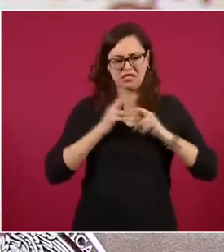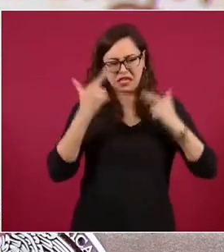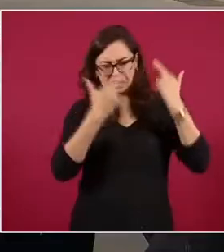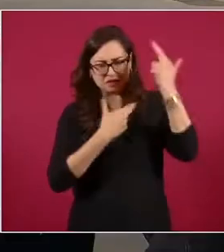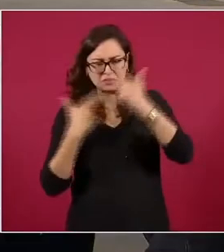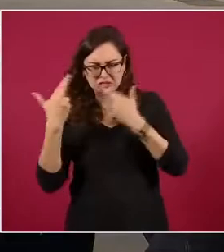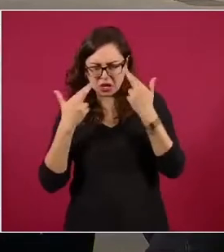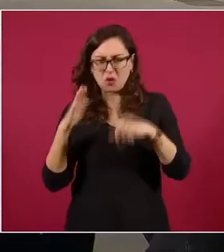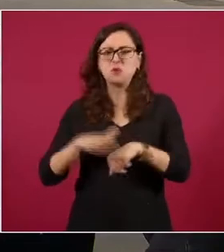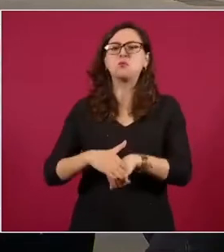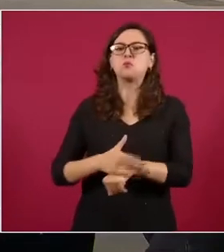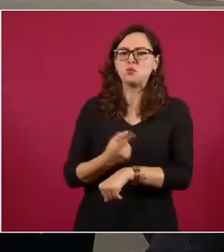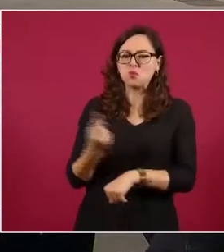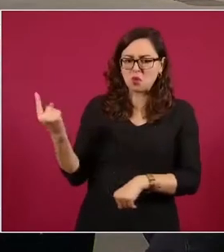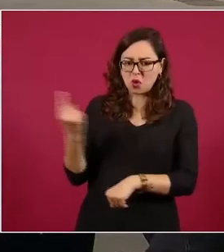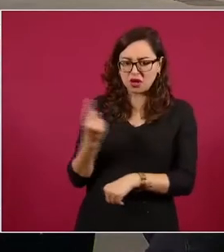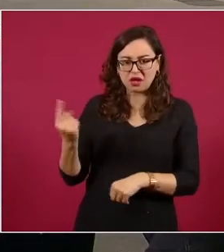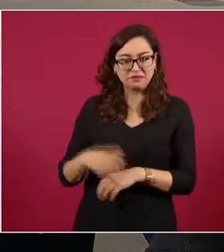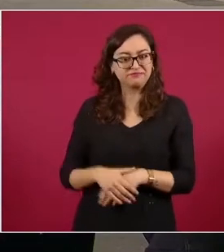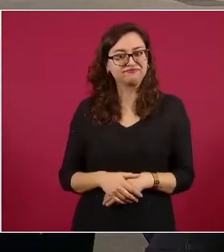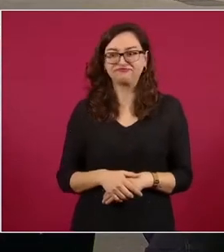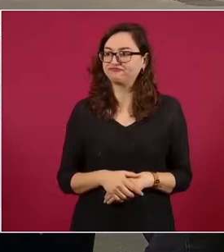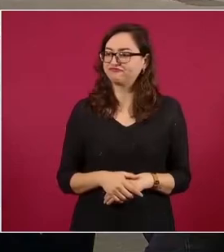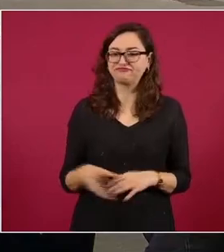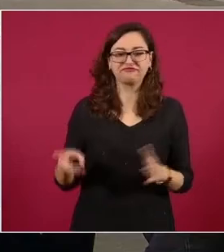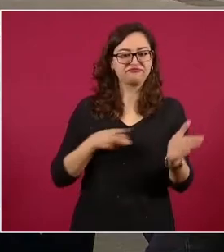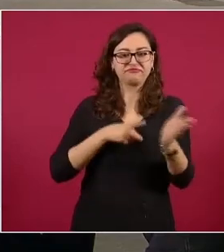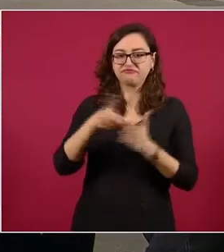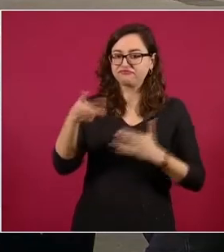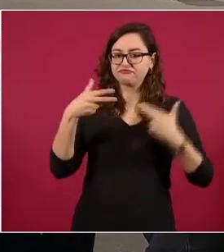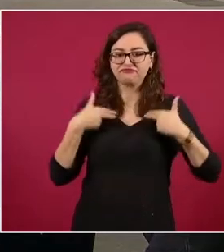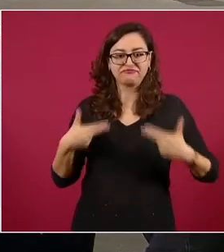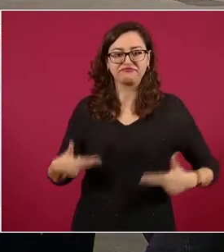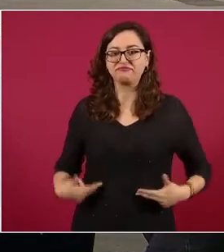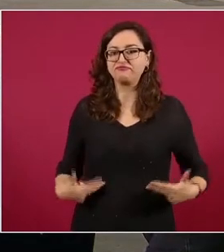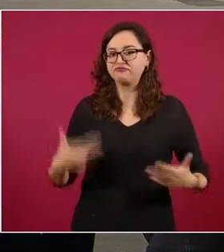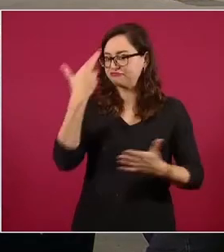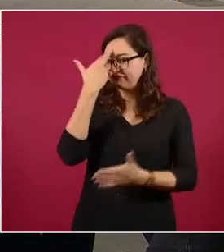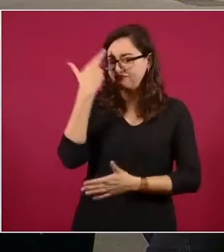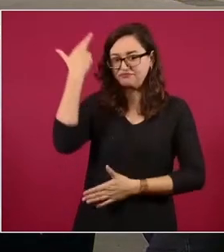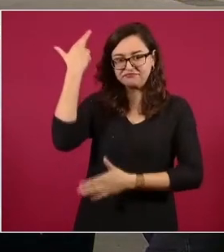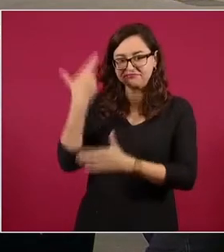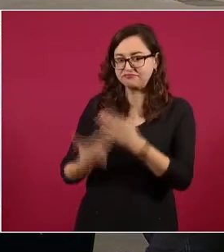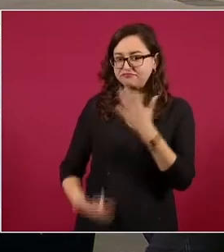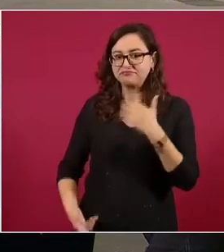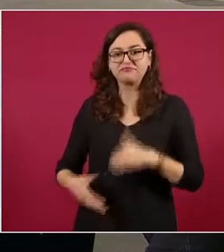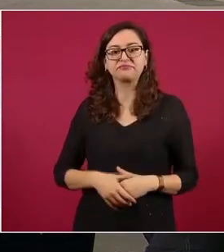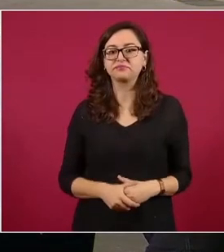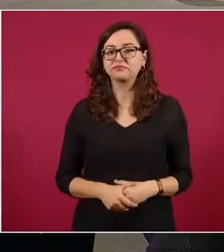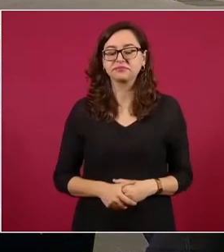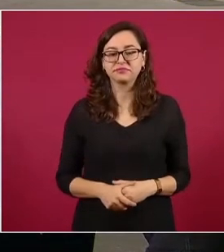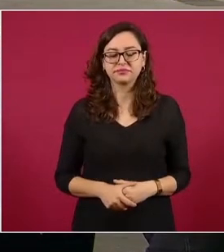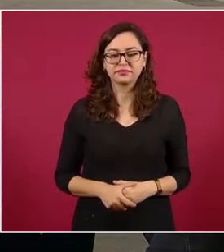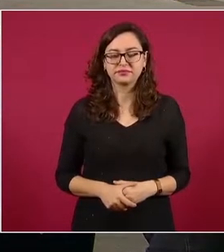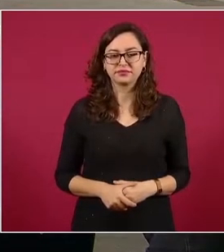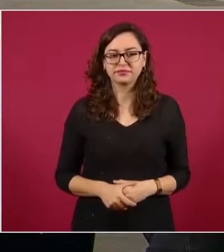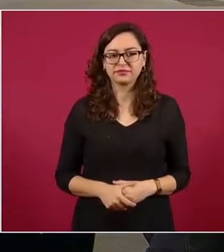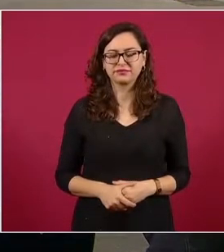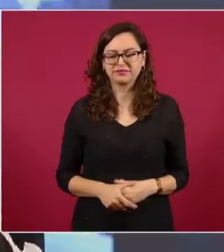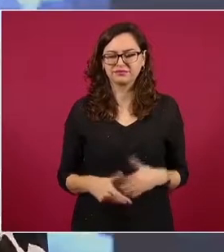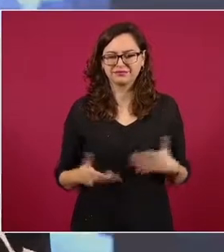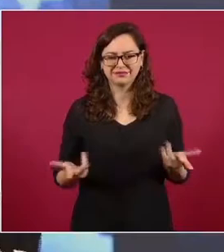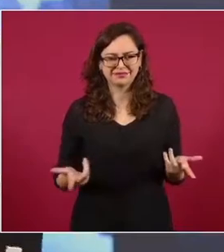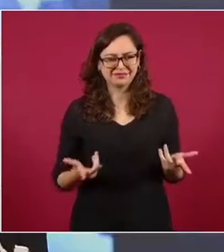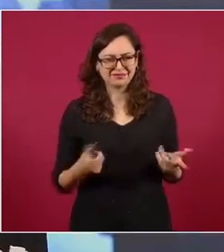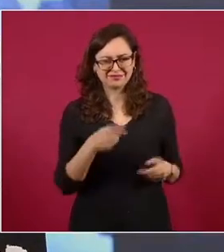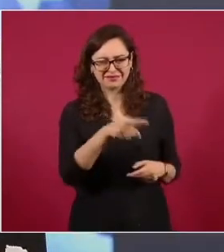periférico en una abierta violación al Estado de Derecho se preguntan con mando civil. pues estos fueron